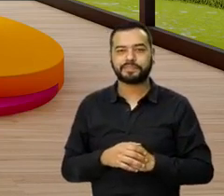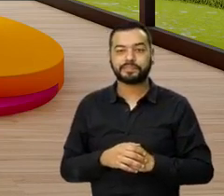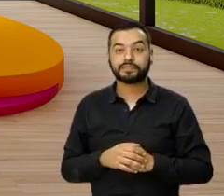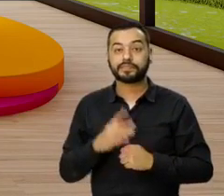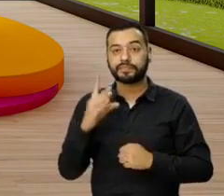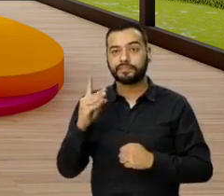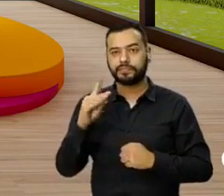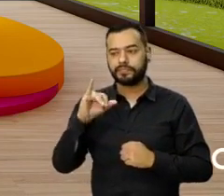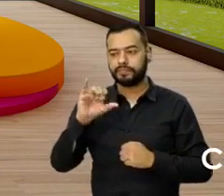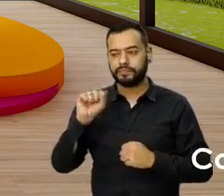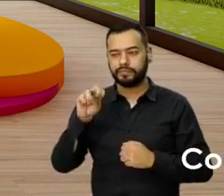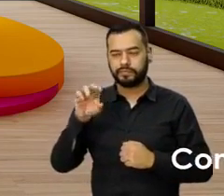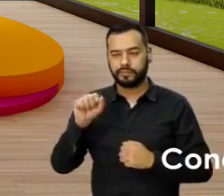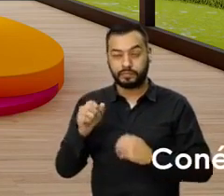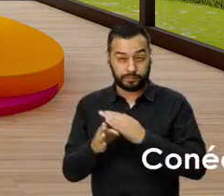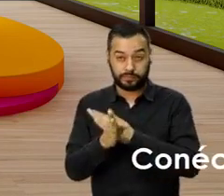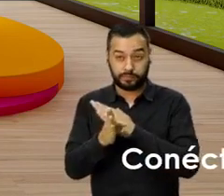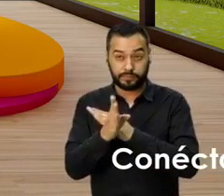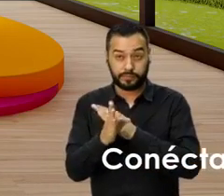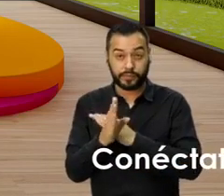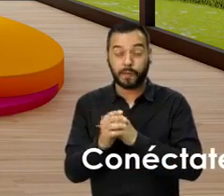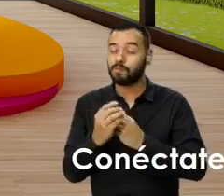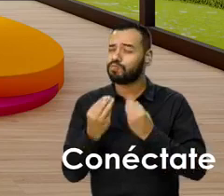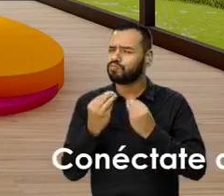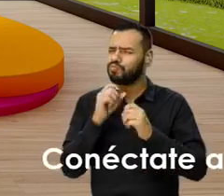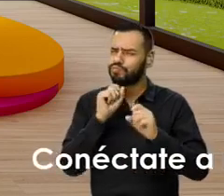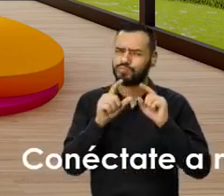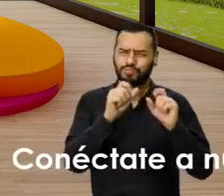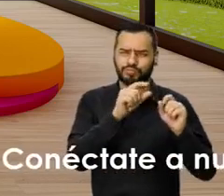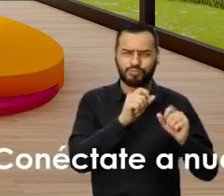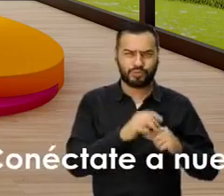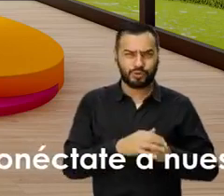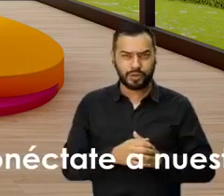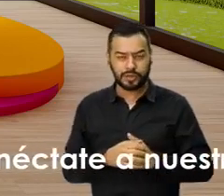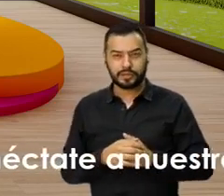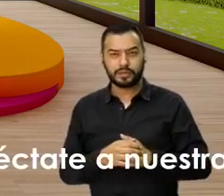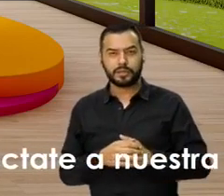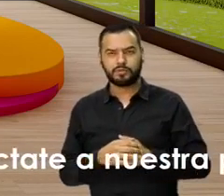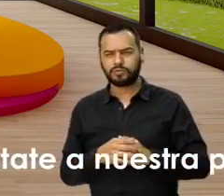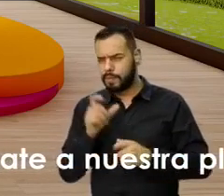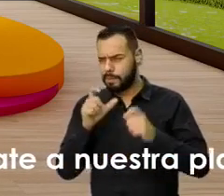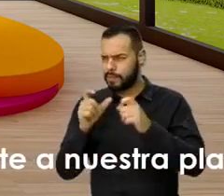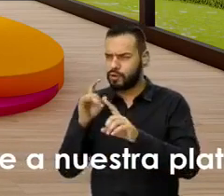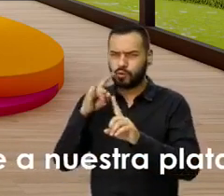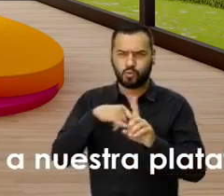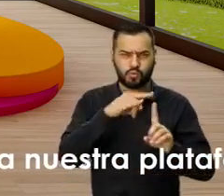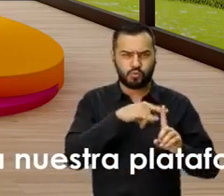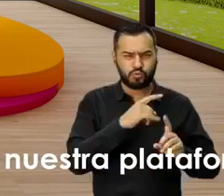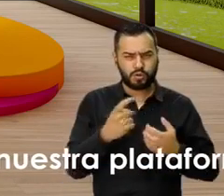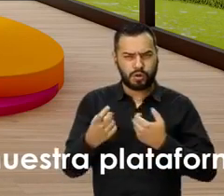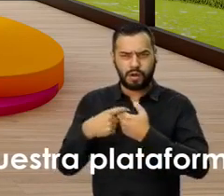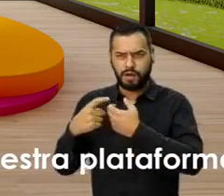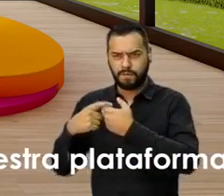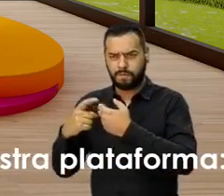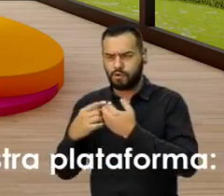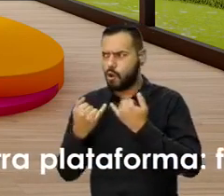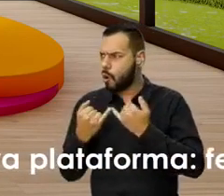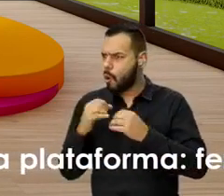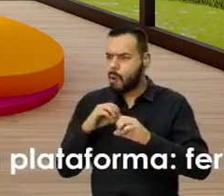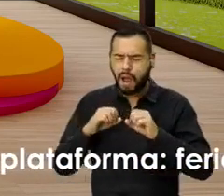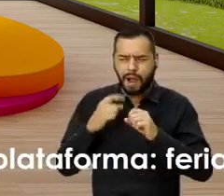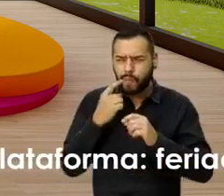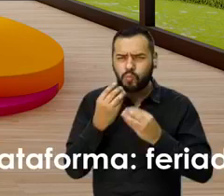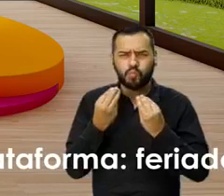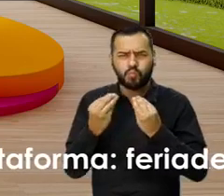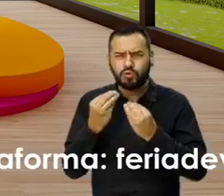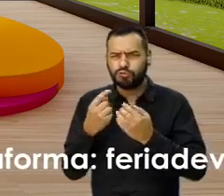Diana, vamos a continuar porque tenemos muchas preguntas, nuestros conectados, nuestros usuarios afiliados están muy activos porque yo